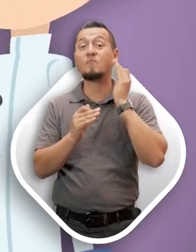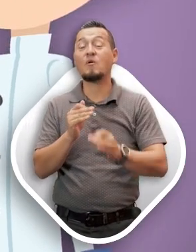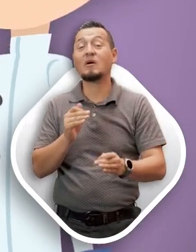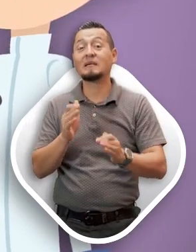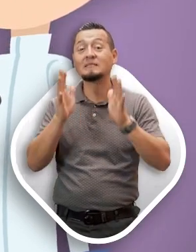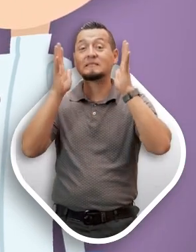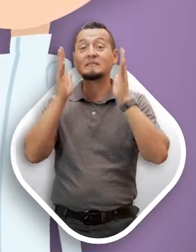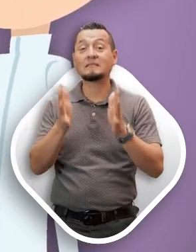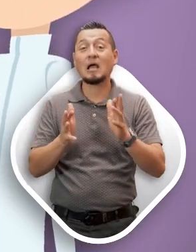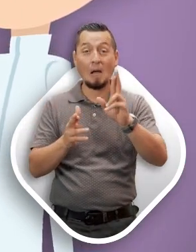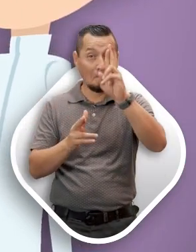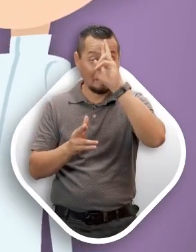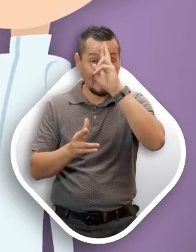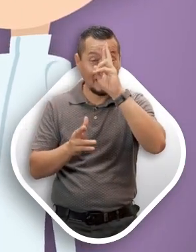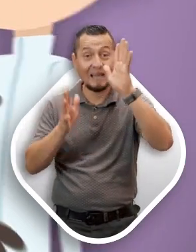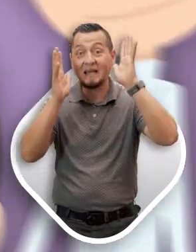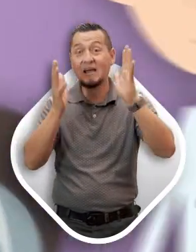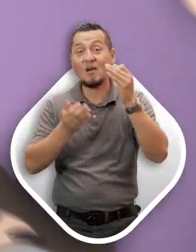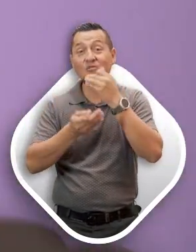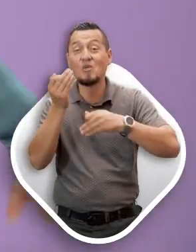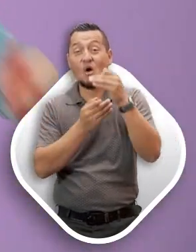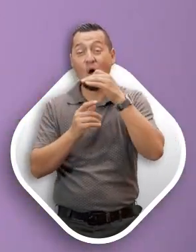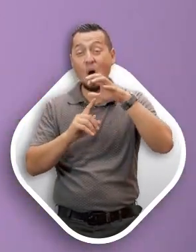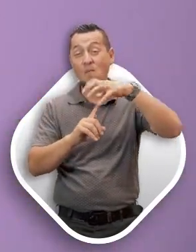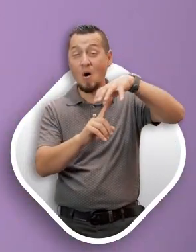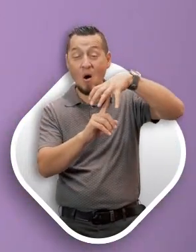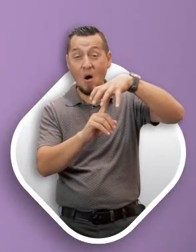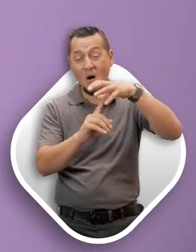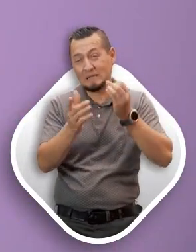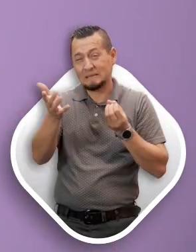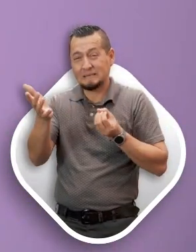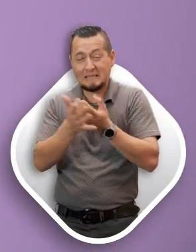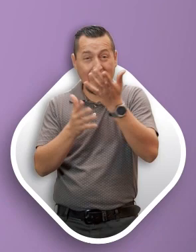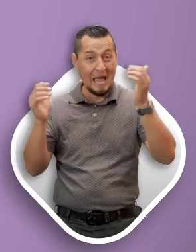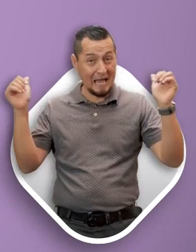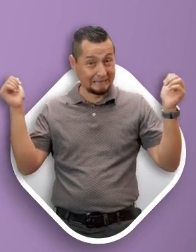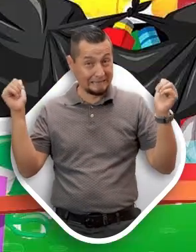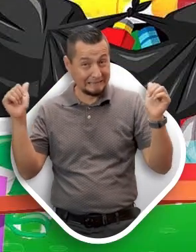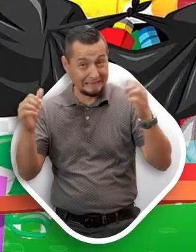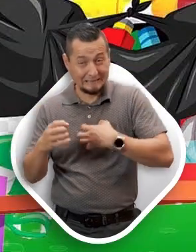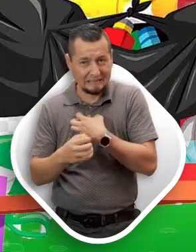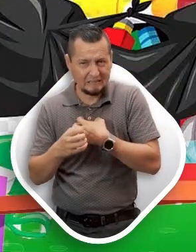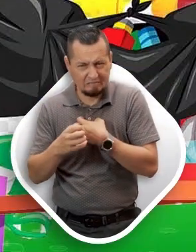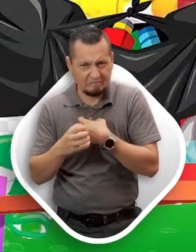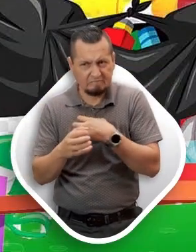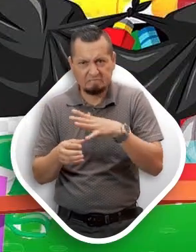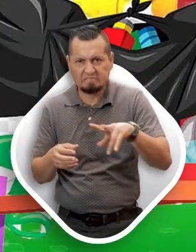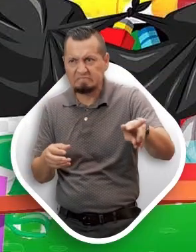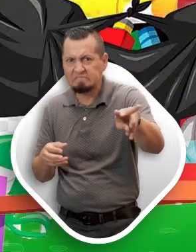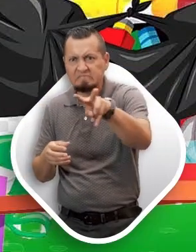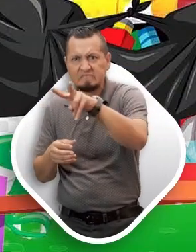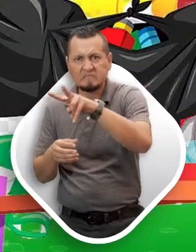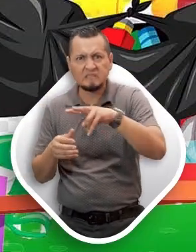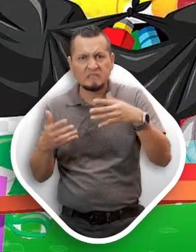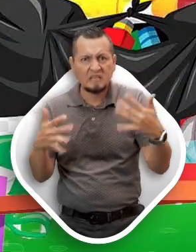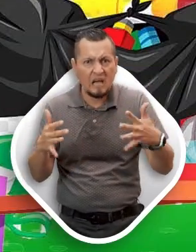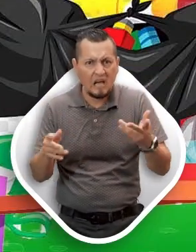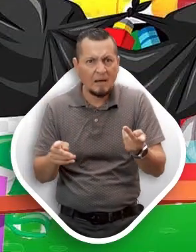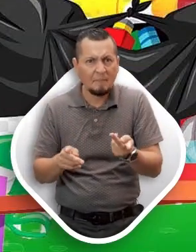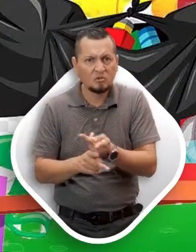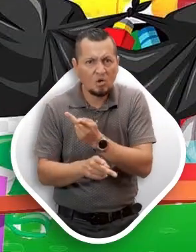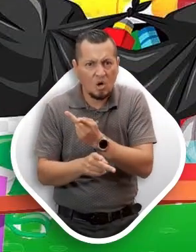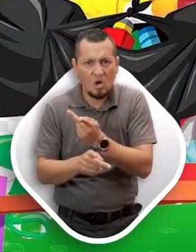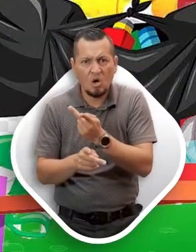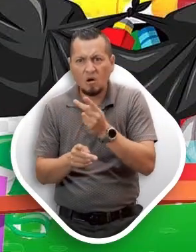llegó el momento esperado, salieron deprisa al patio principal. Al llegar, se encontraron con una gran sorpresa.